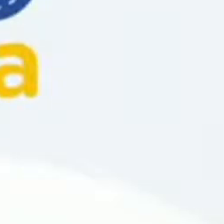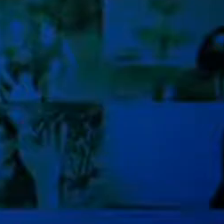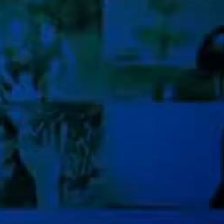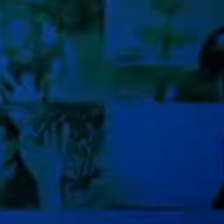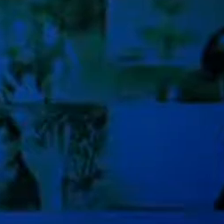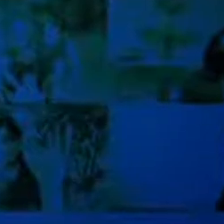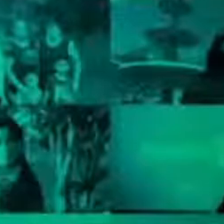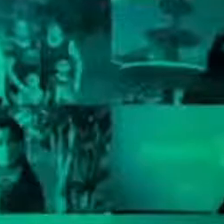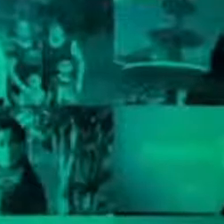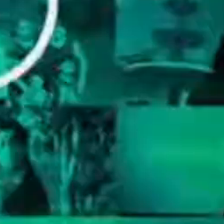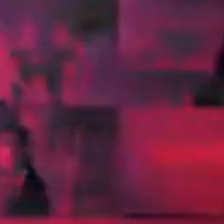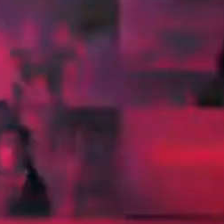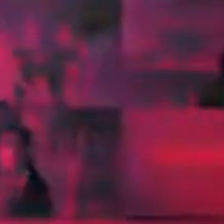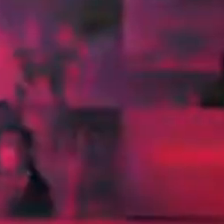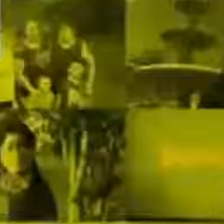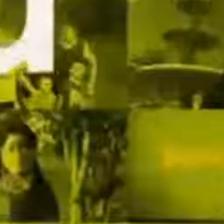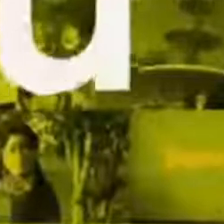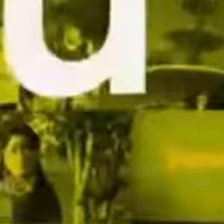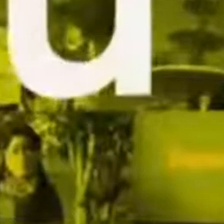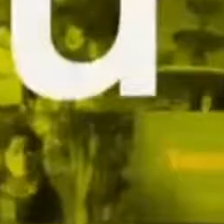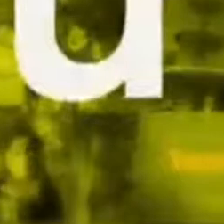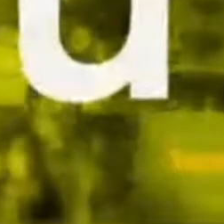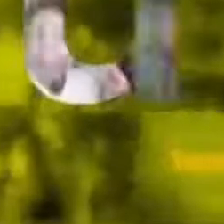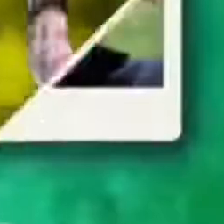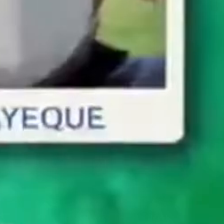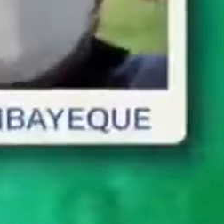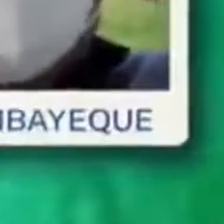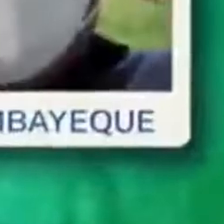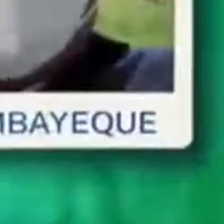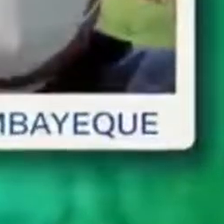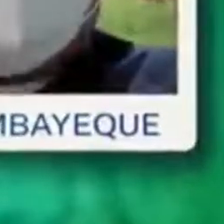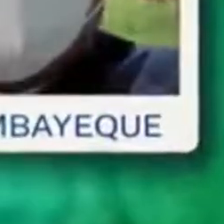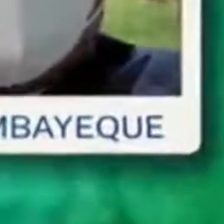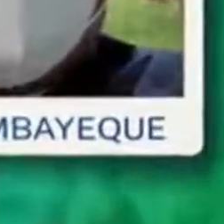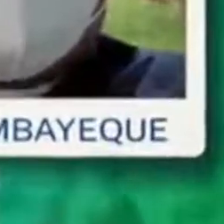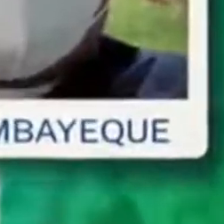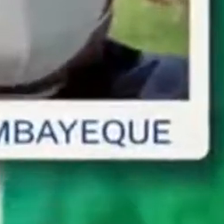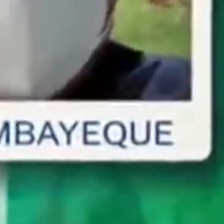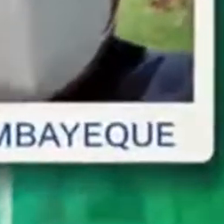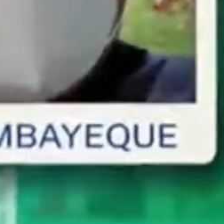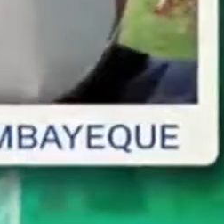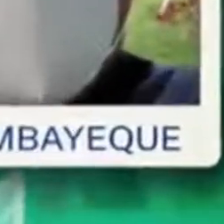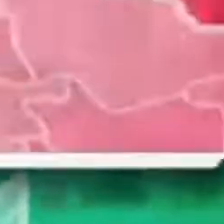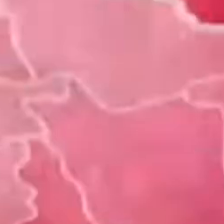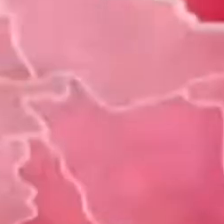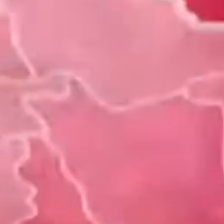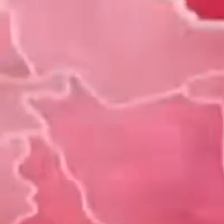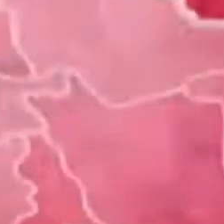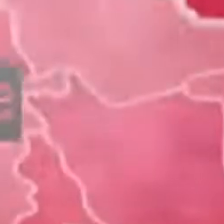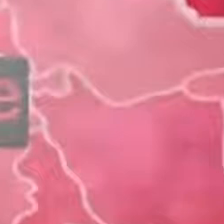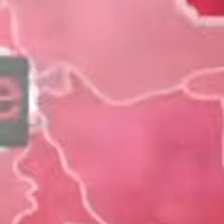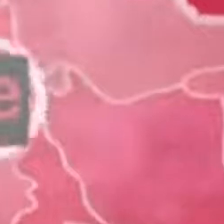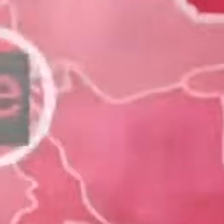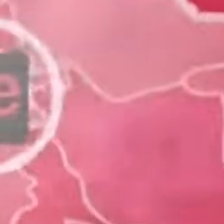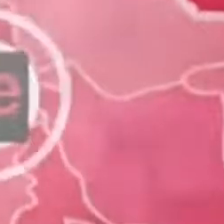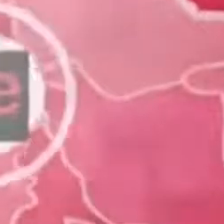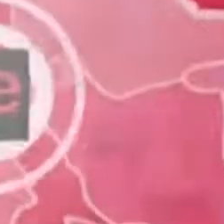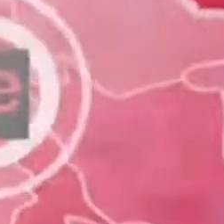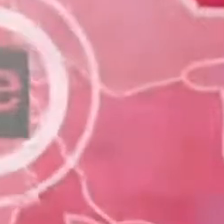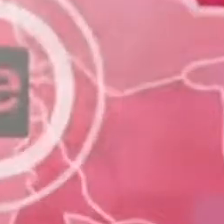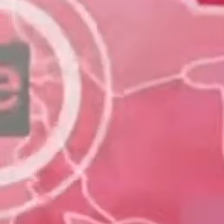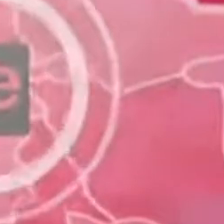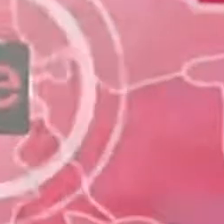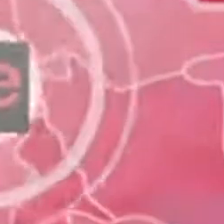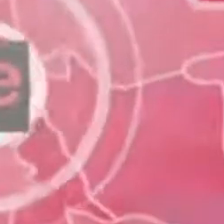Yo veo TV Perú. Aquí en Chiclayo yo veo TV Perú. Nosotros vemos TV